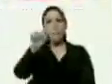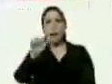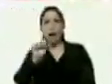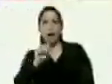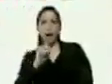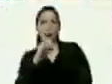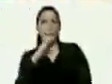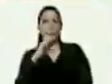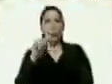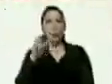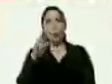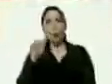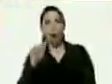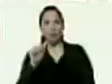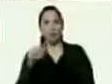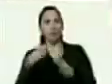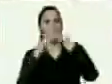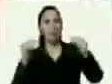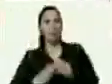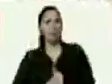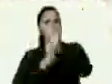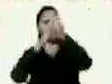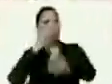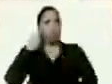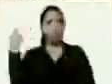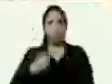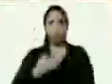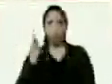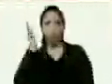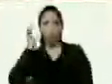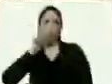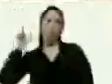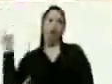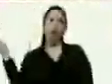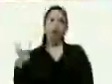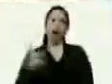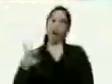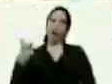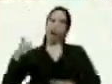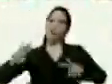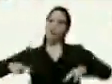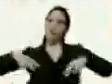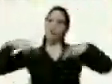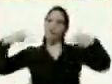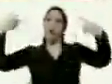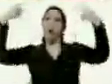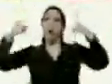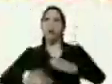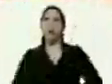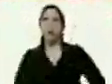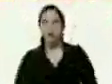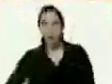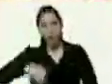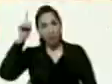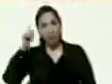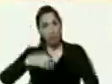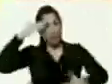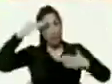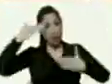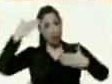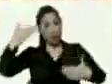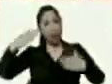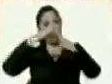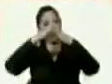con todos los líderes y lideresas del Guarico invicto quiero darle también un saludo a toda la